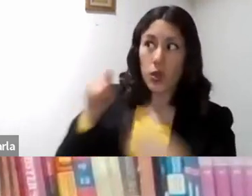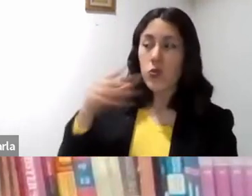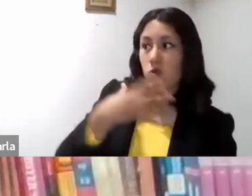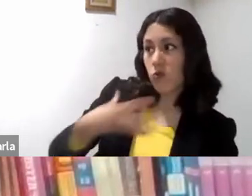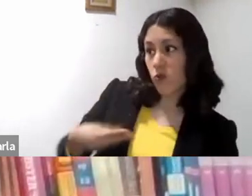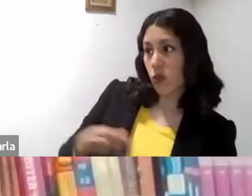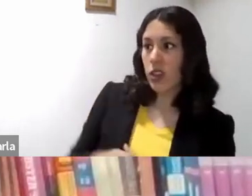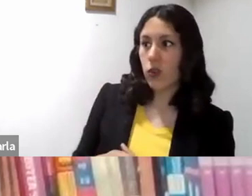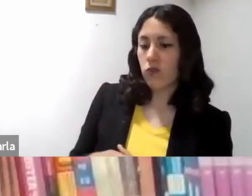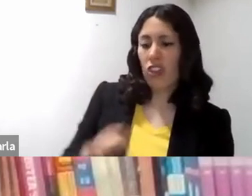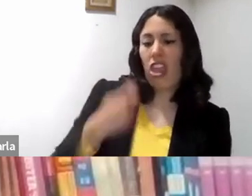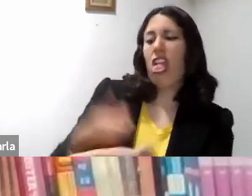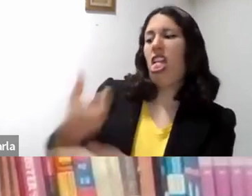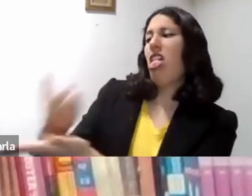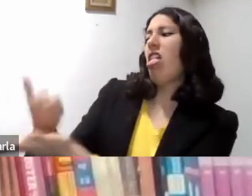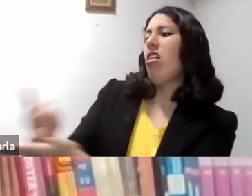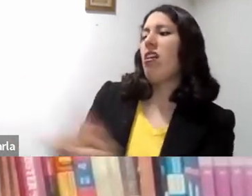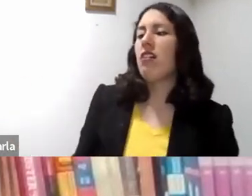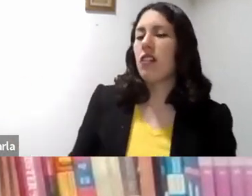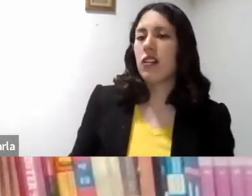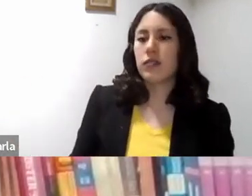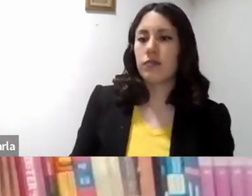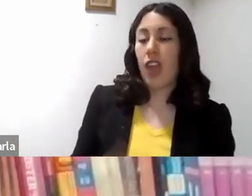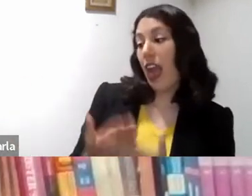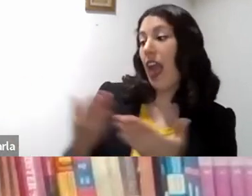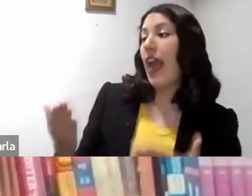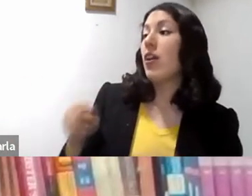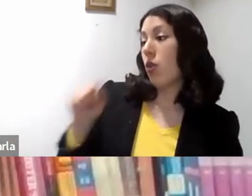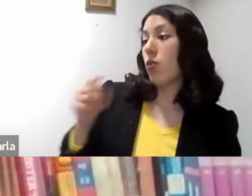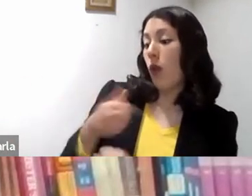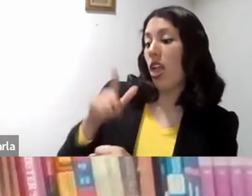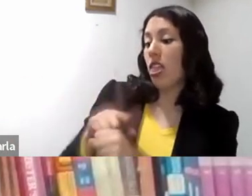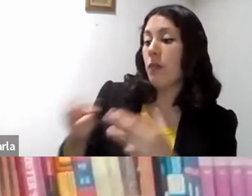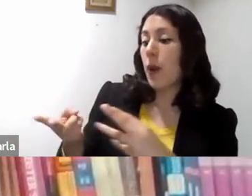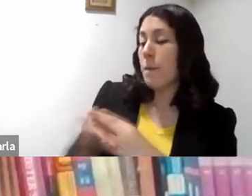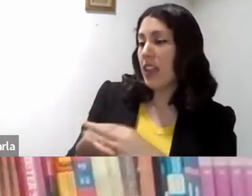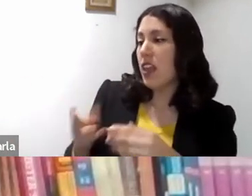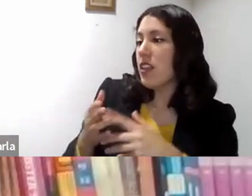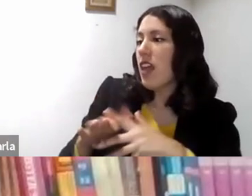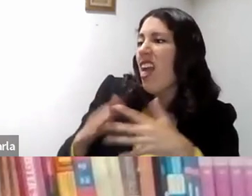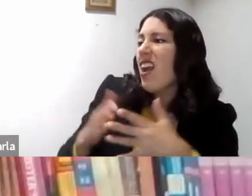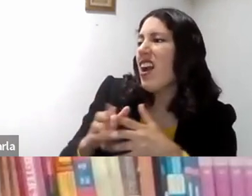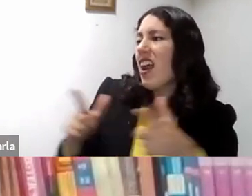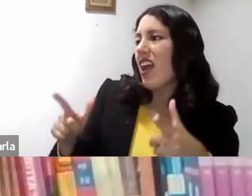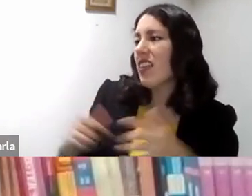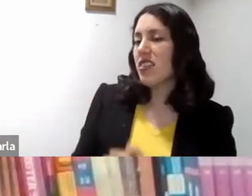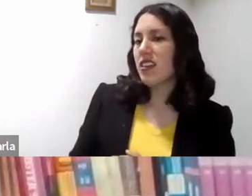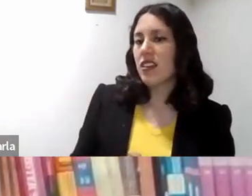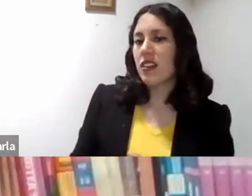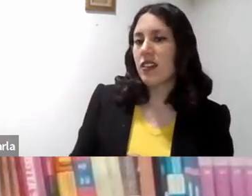tus bienes con malas mujeres y tú mandas matar el becerro gordo. El padre repuso, hijo,